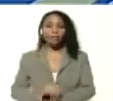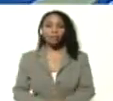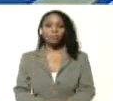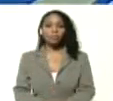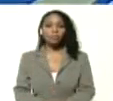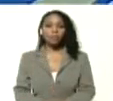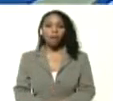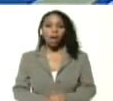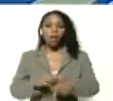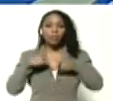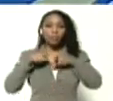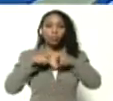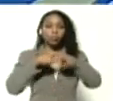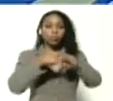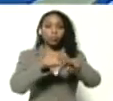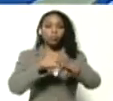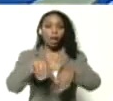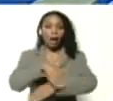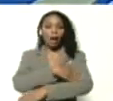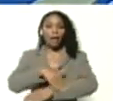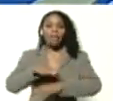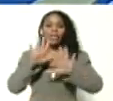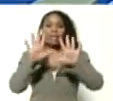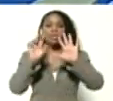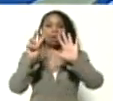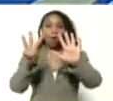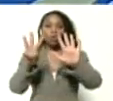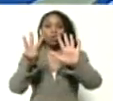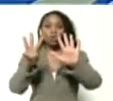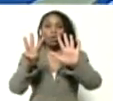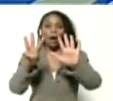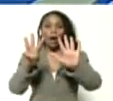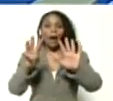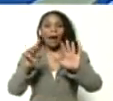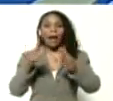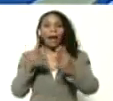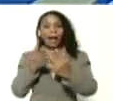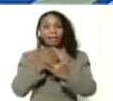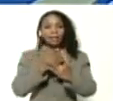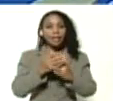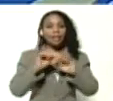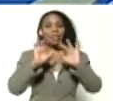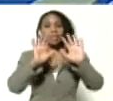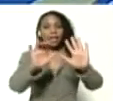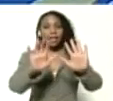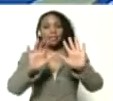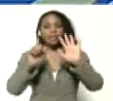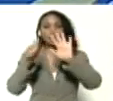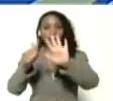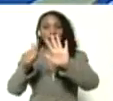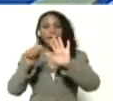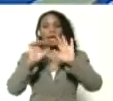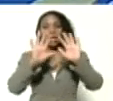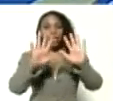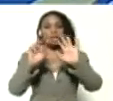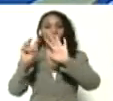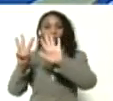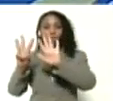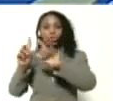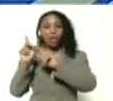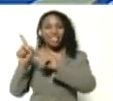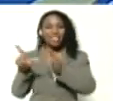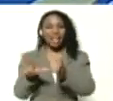paralelo a la calle 18 entre 16 y 18 el pollito en ese